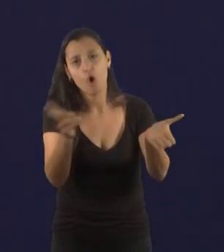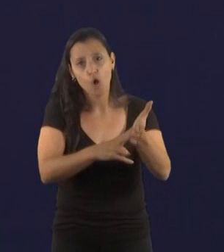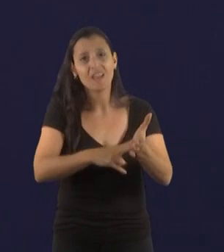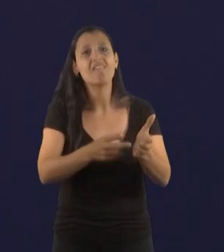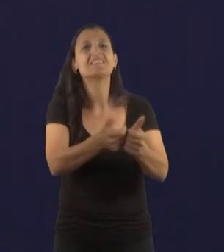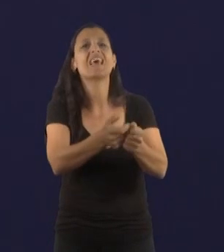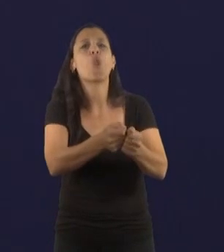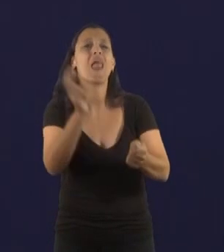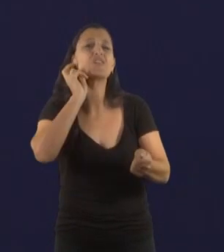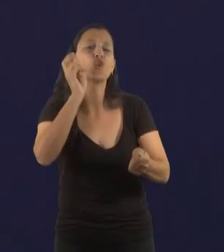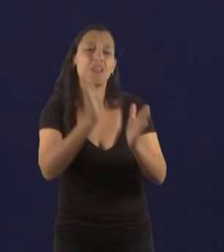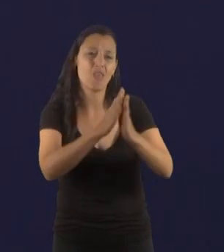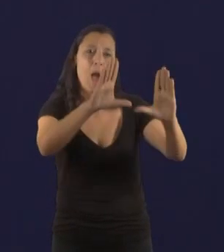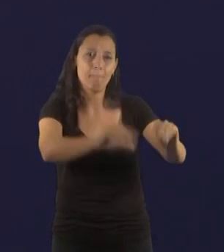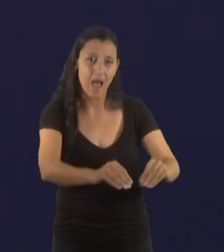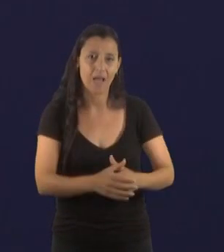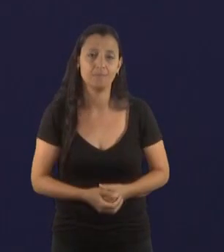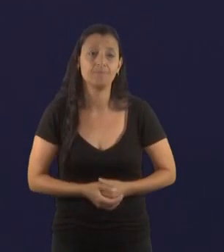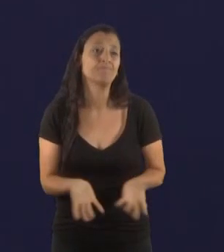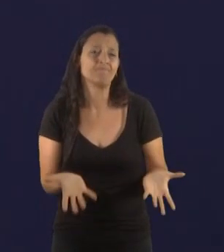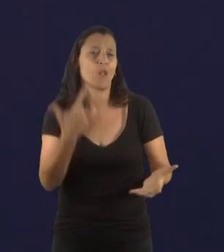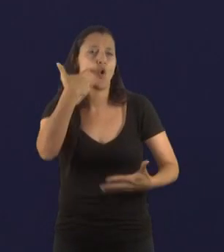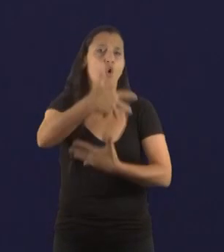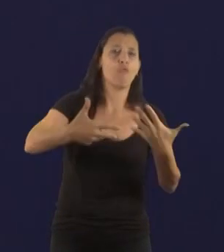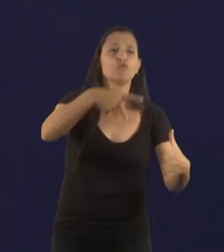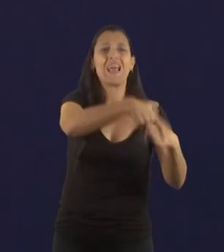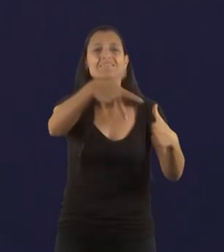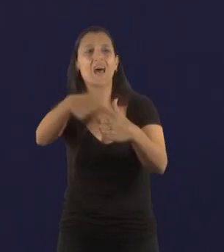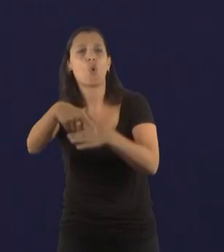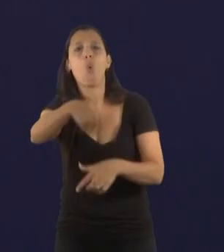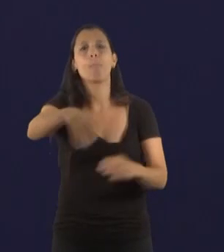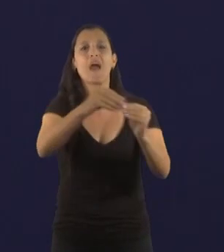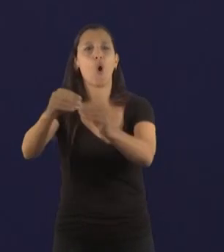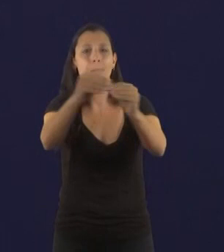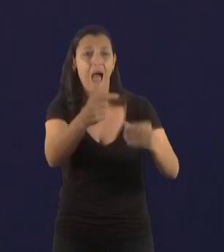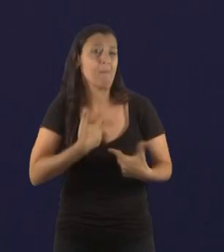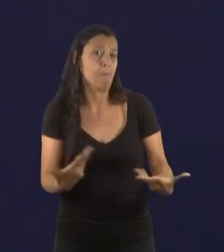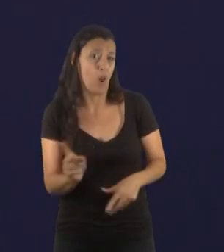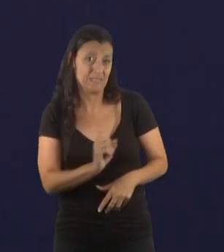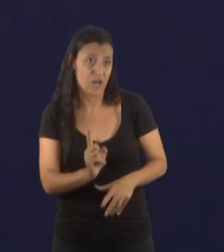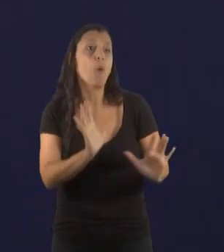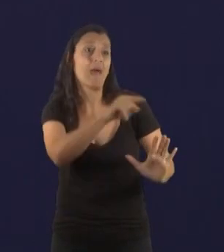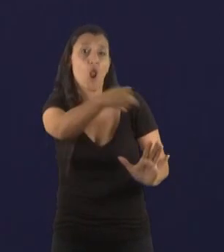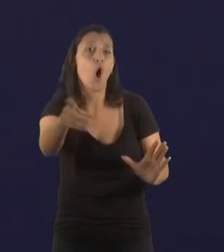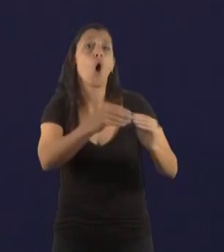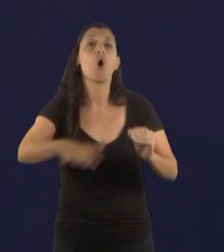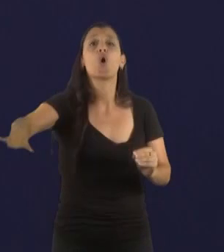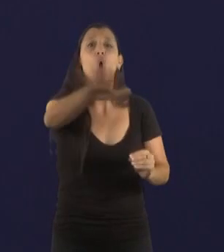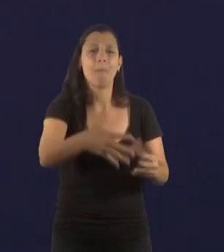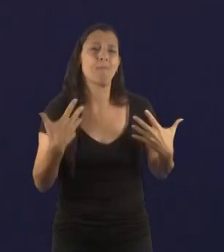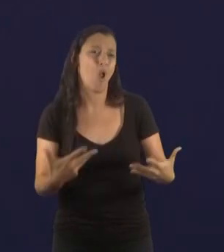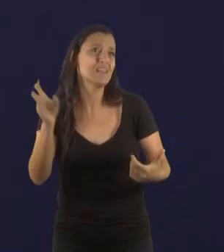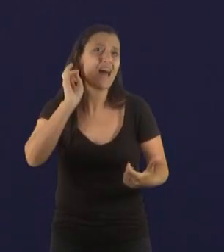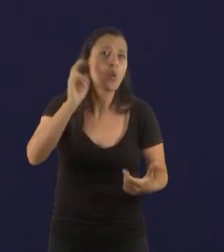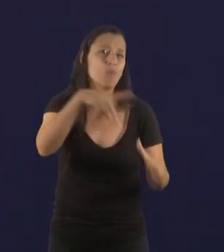también para que a sus compañeros no se le interrumpa la respuesta. A mí no me molesta, pero supongo que para ustedes es bastante